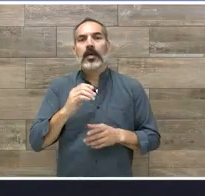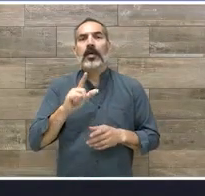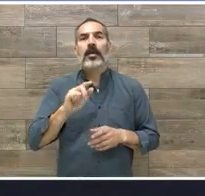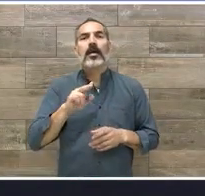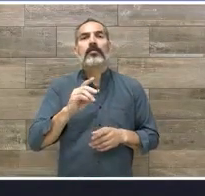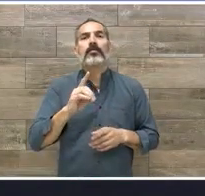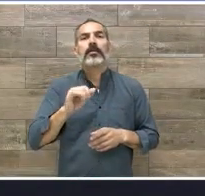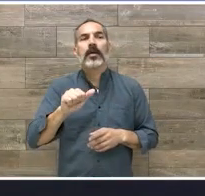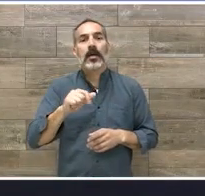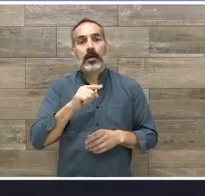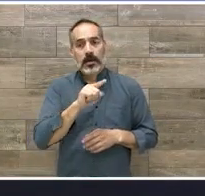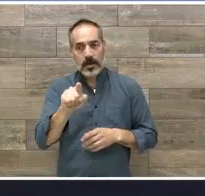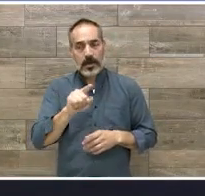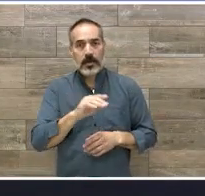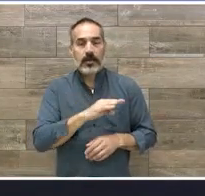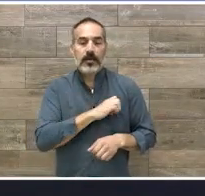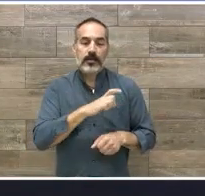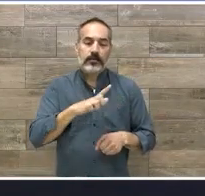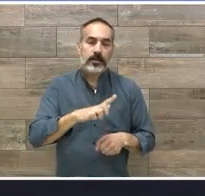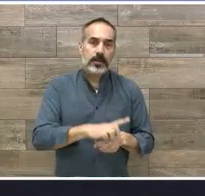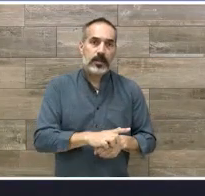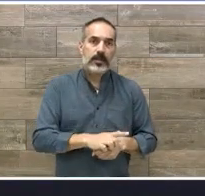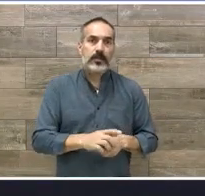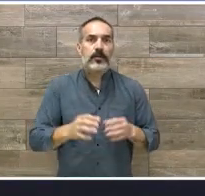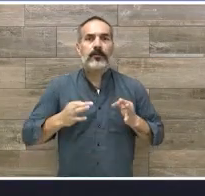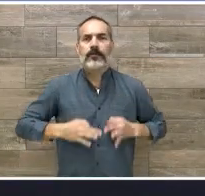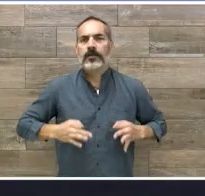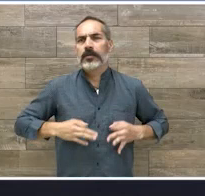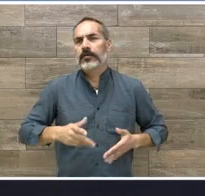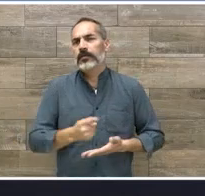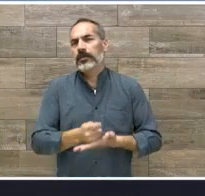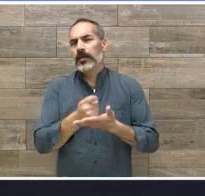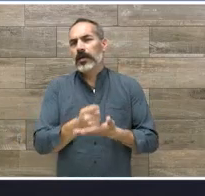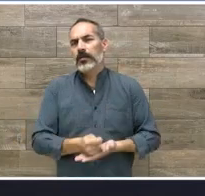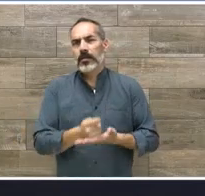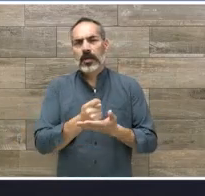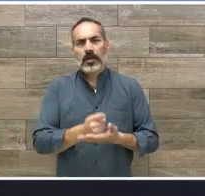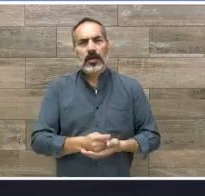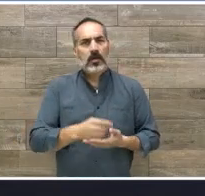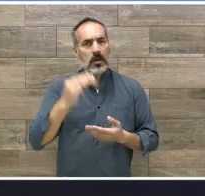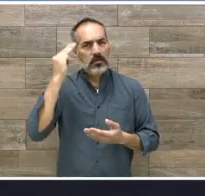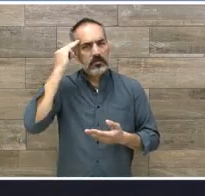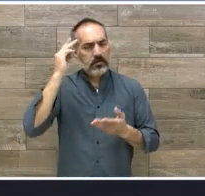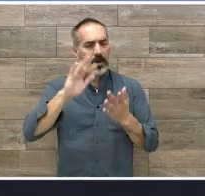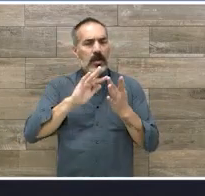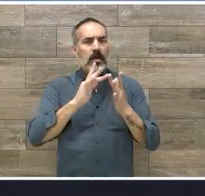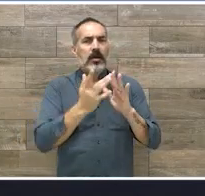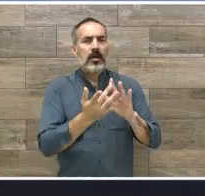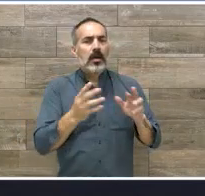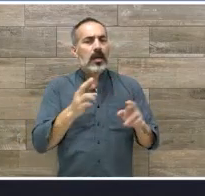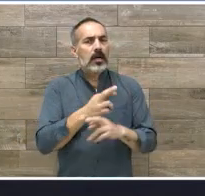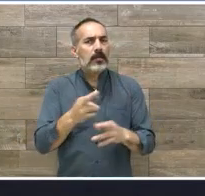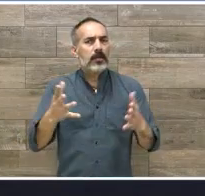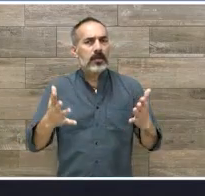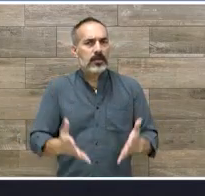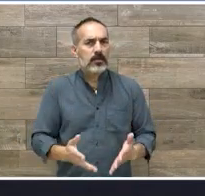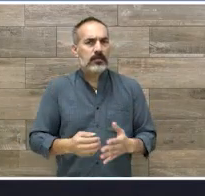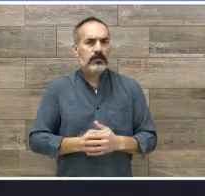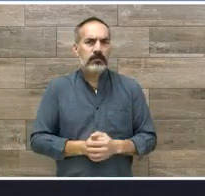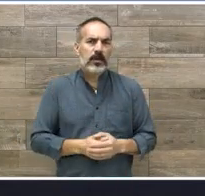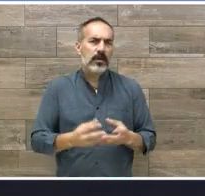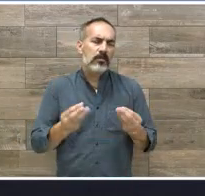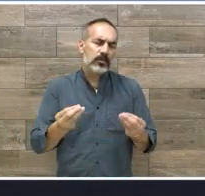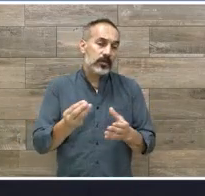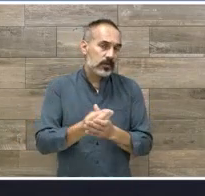especialista en primero fisioterapia y luego en neurorehabilitación, con una serie de diplomados y